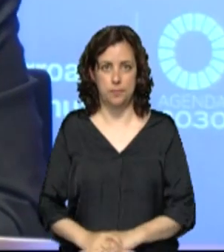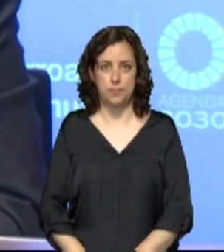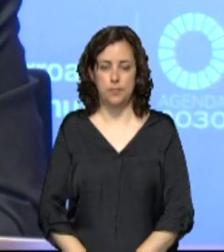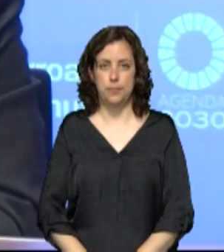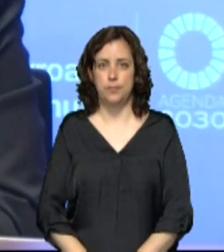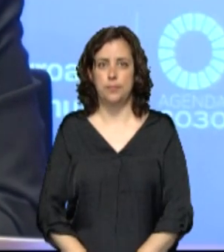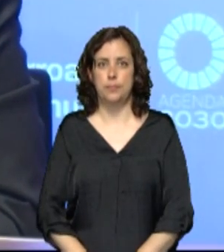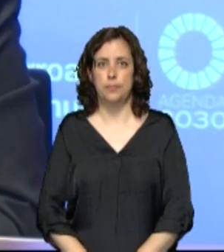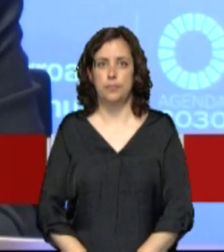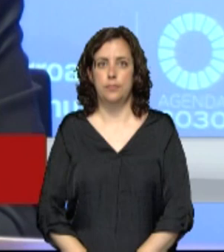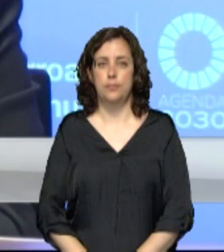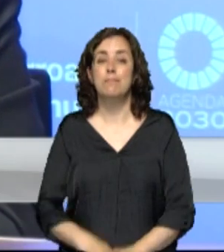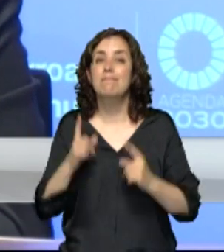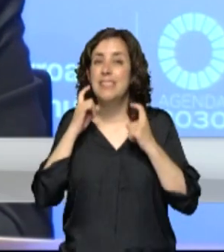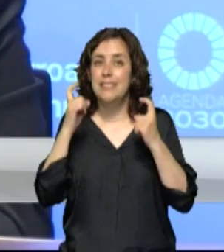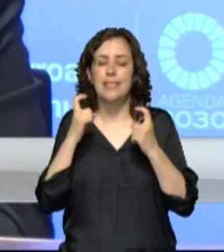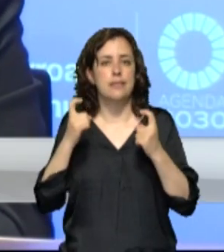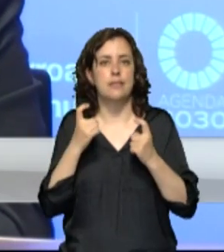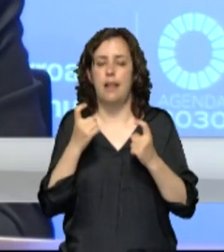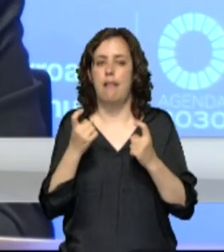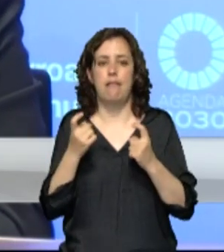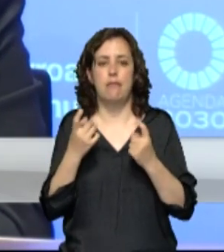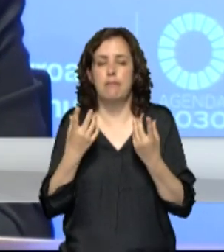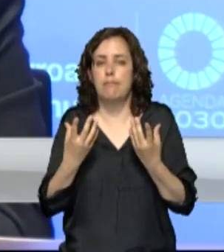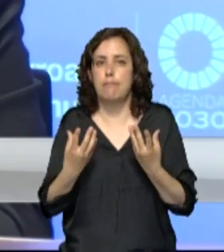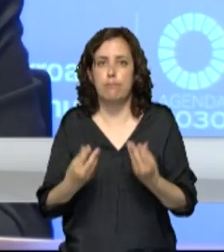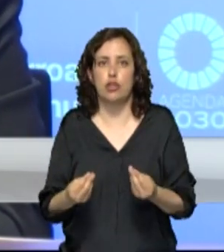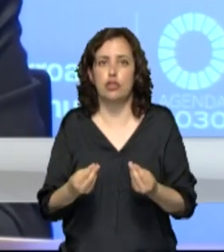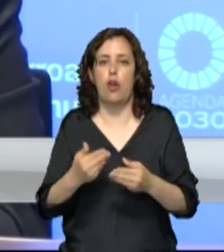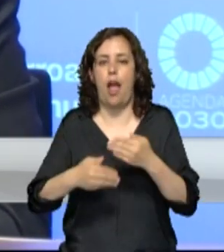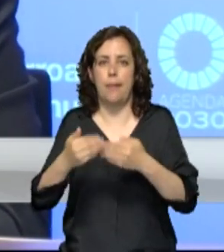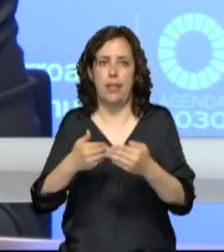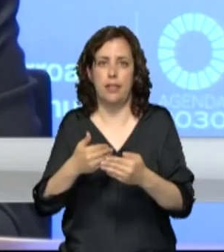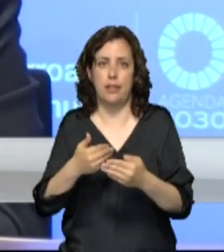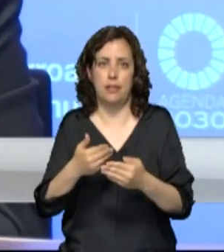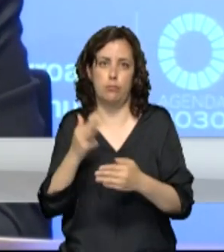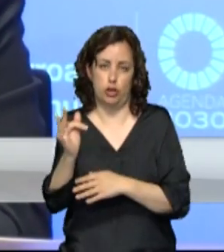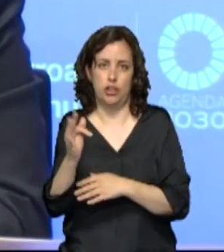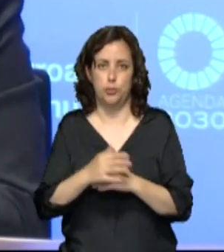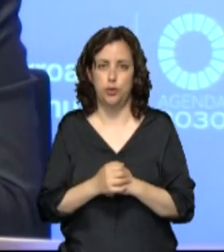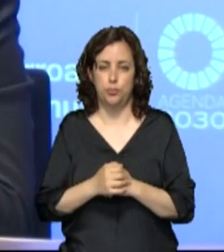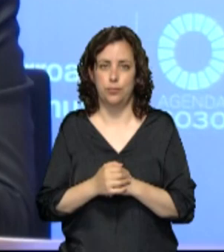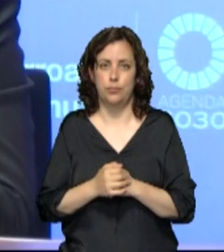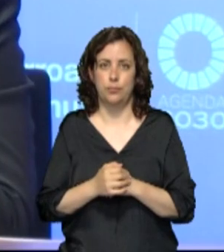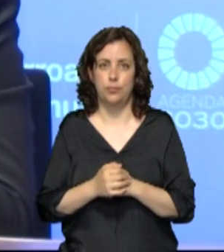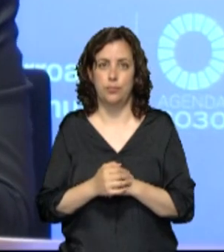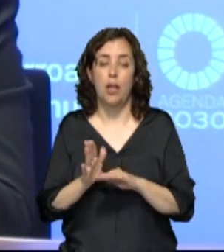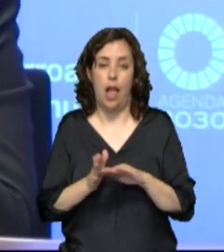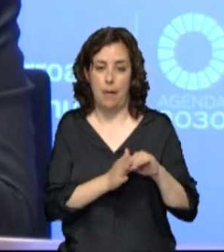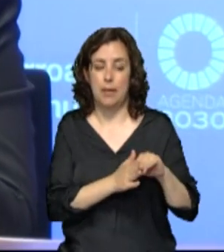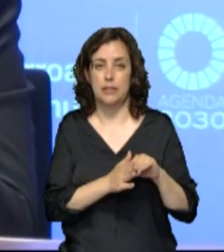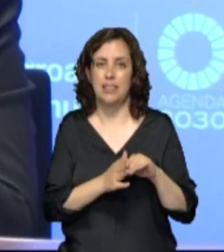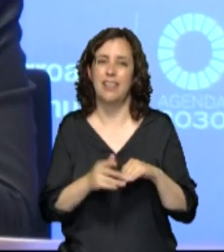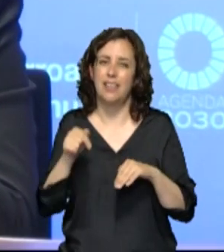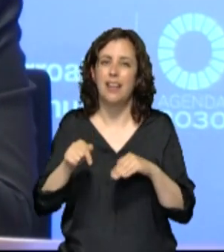Esperemos que cuanto antes se pueda producir avances satisfactorios. No obstante, más allá de esa cuestión, aquí estamos hablando no